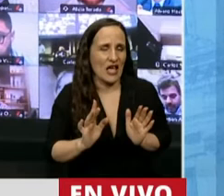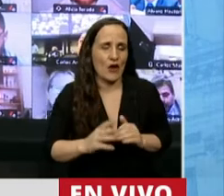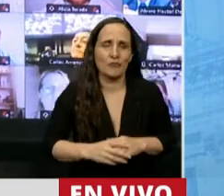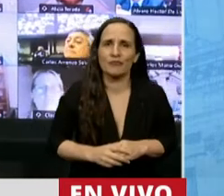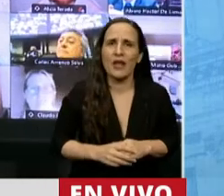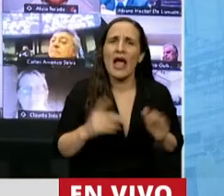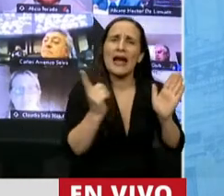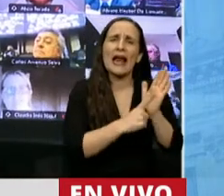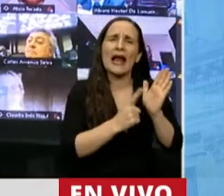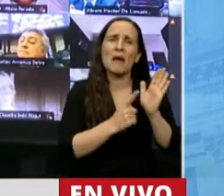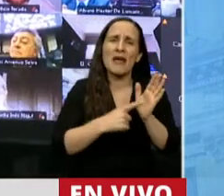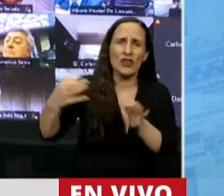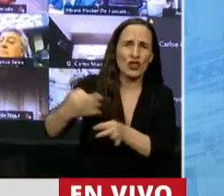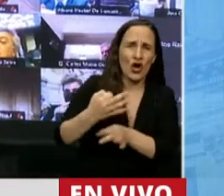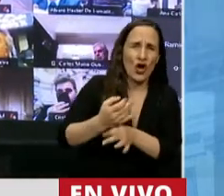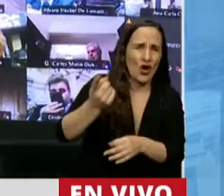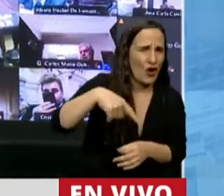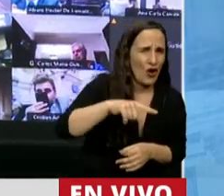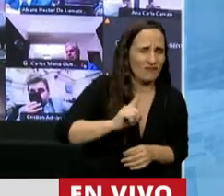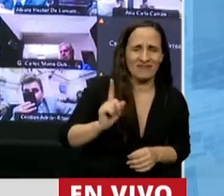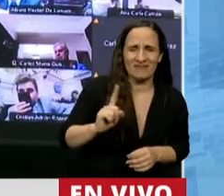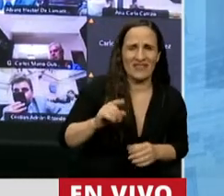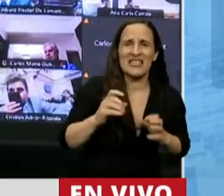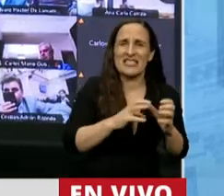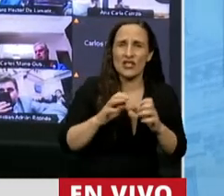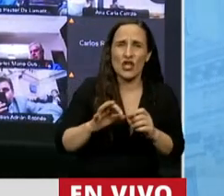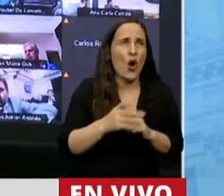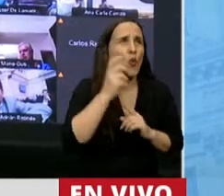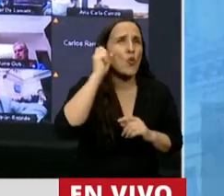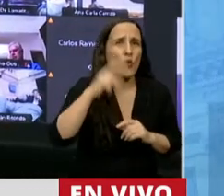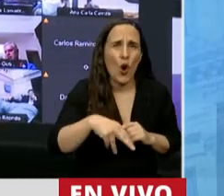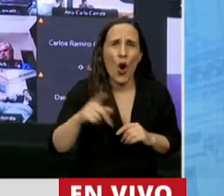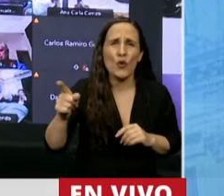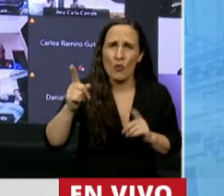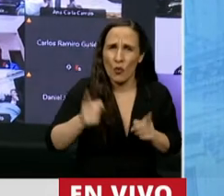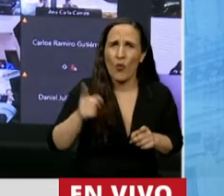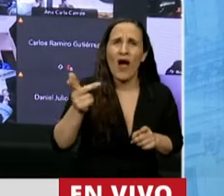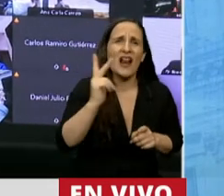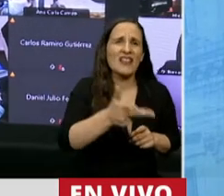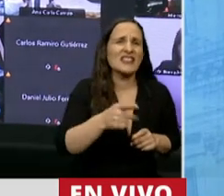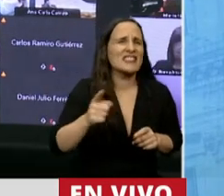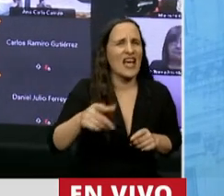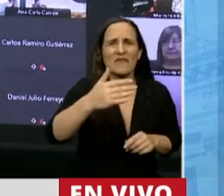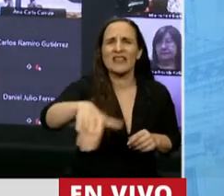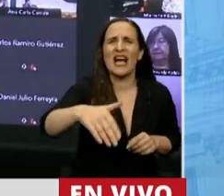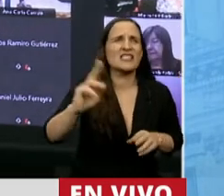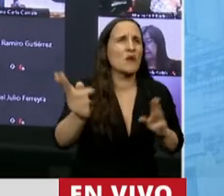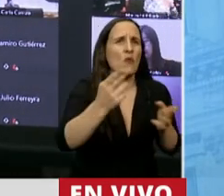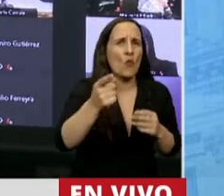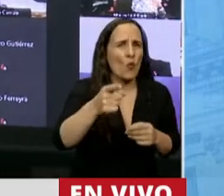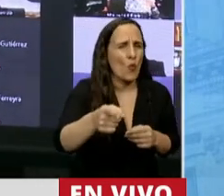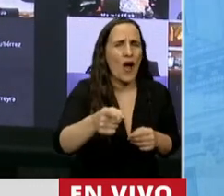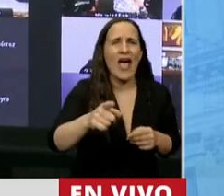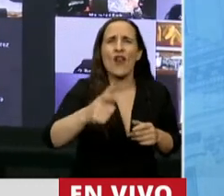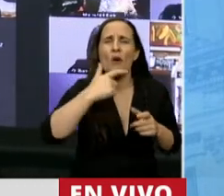de quienes levantaron sesiones regulares con quórum diciendo que había muertos en la calle y apoyando la acción de